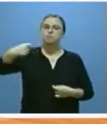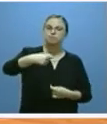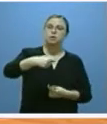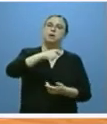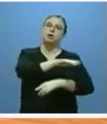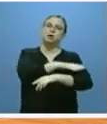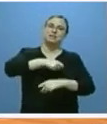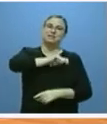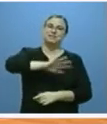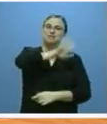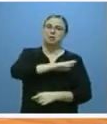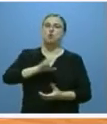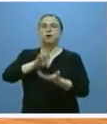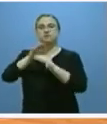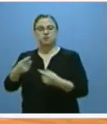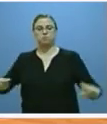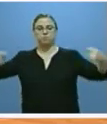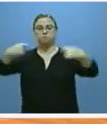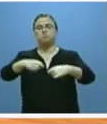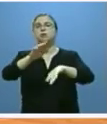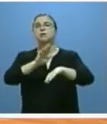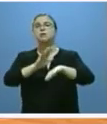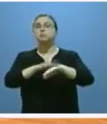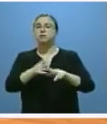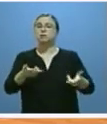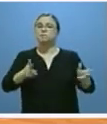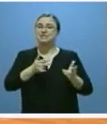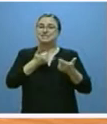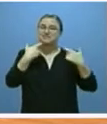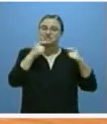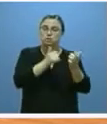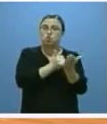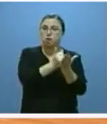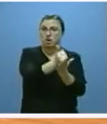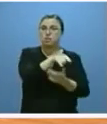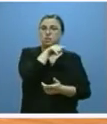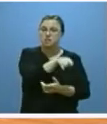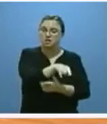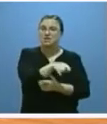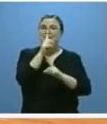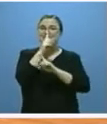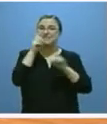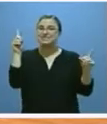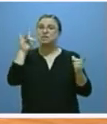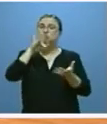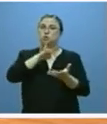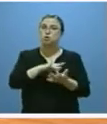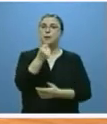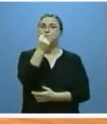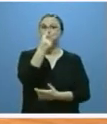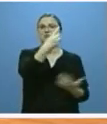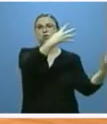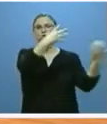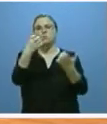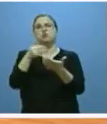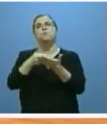Junta que deben permitir que el sector cuente en Castilla y León este año con más de 1.900 millones